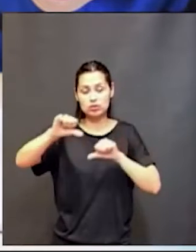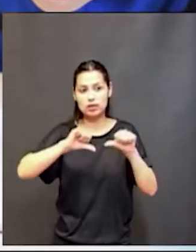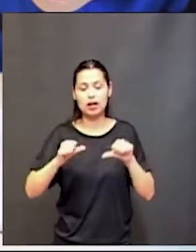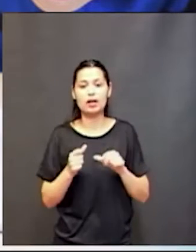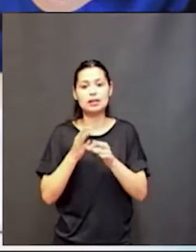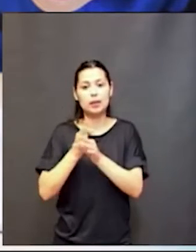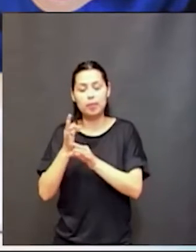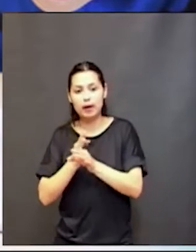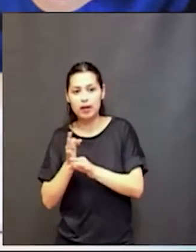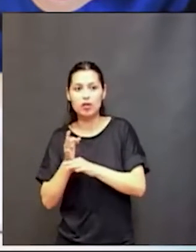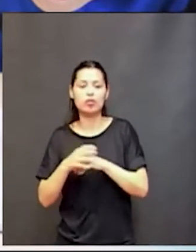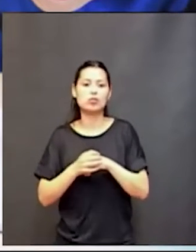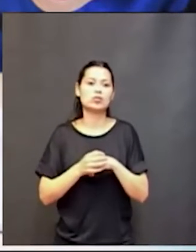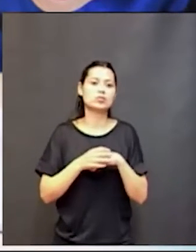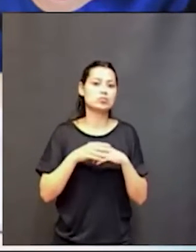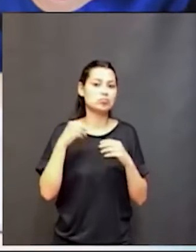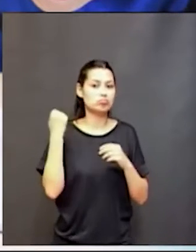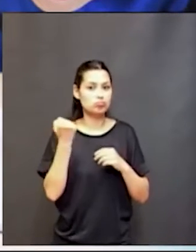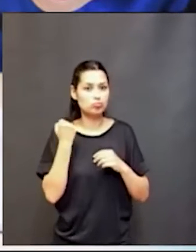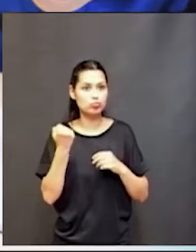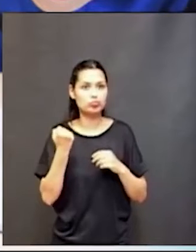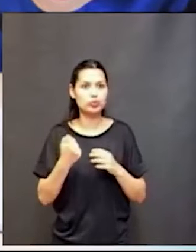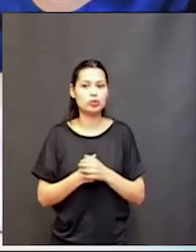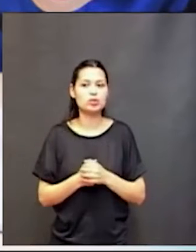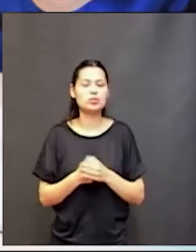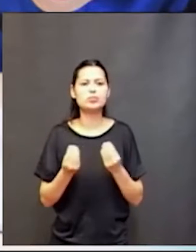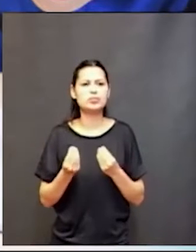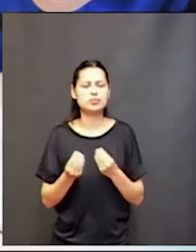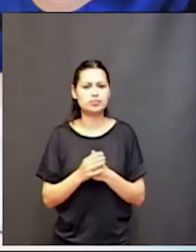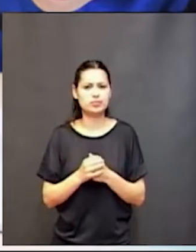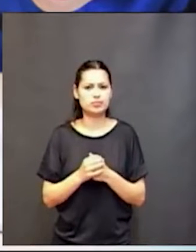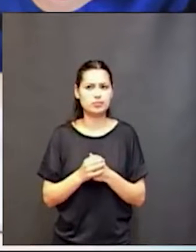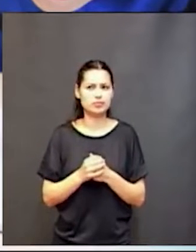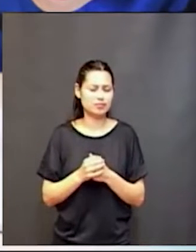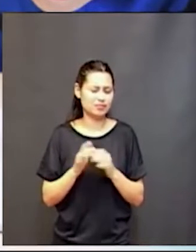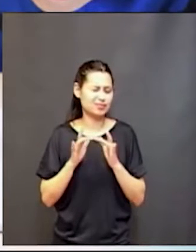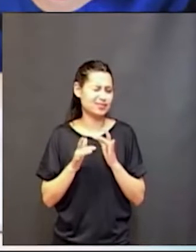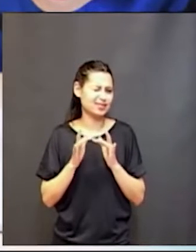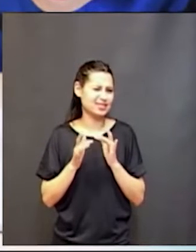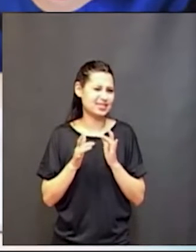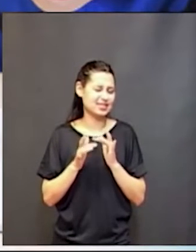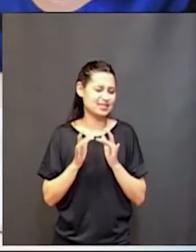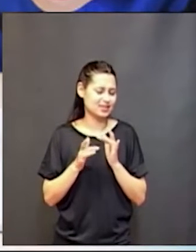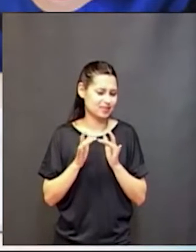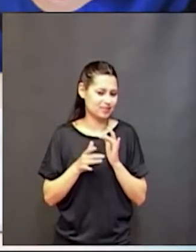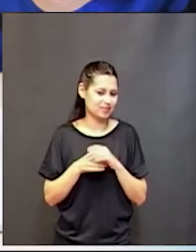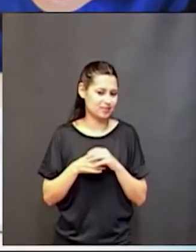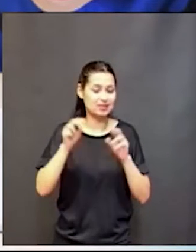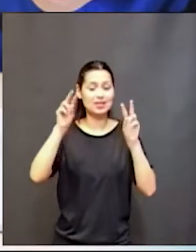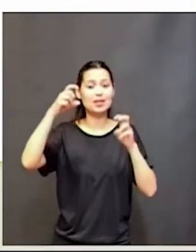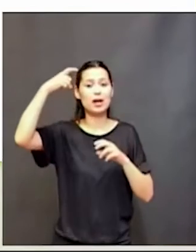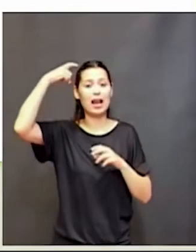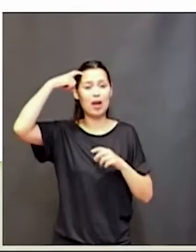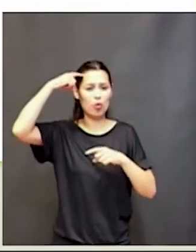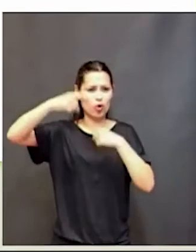tengamos en cuenta hoy que estamos reflexionando sobre estos muy importantes en el neurodesarrollo es importante,